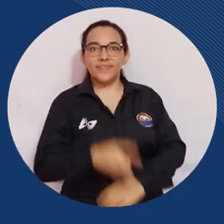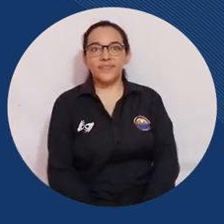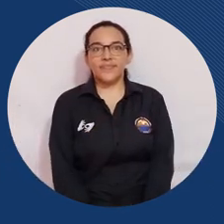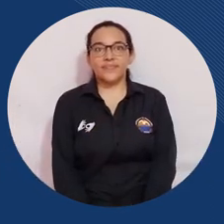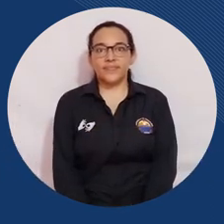elige.